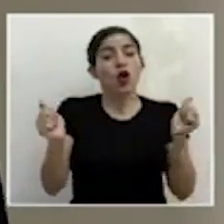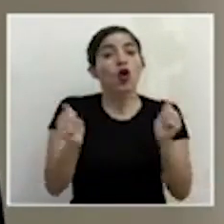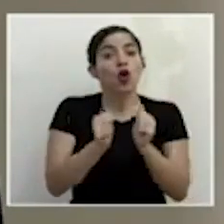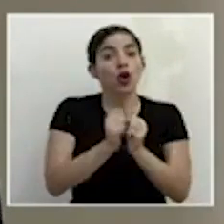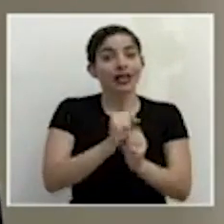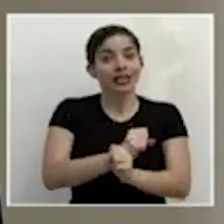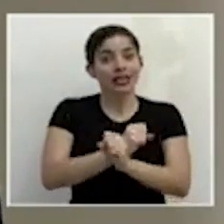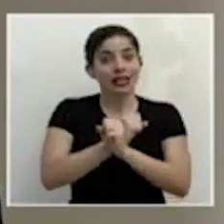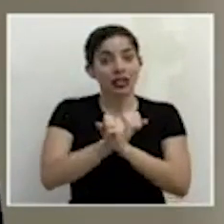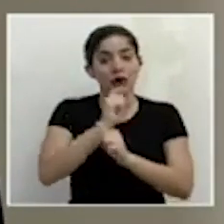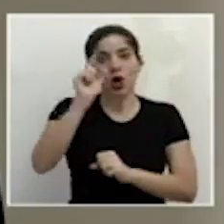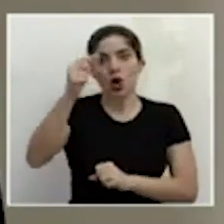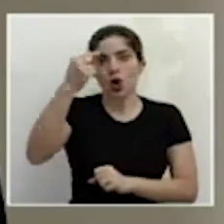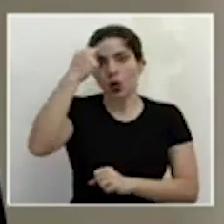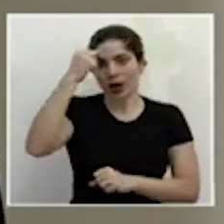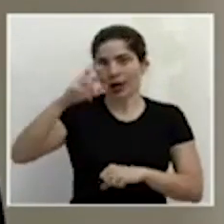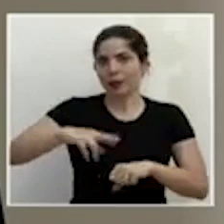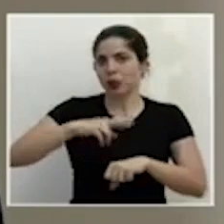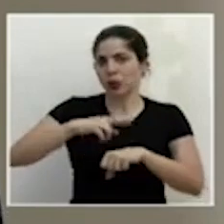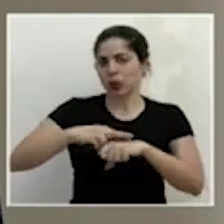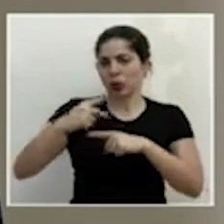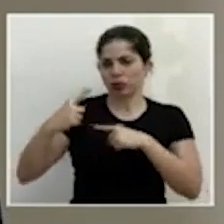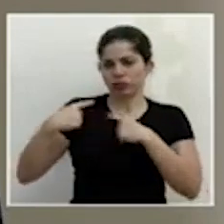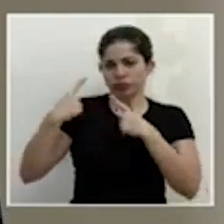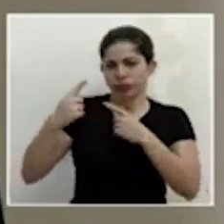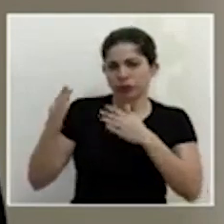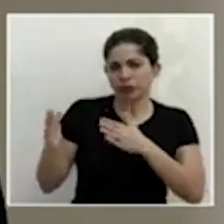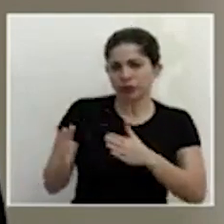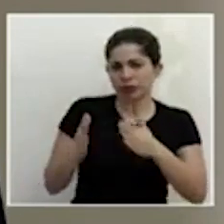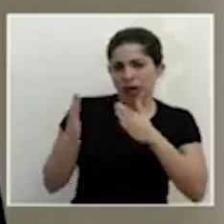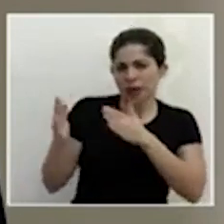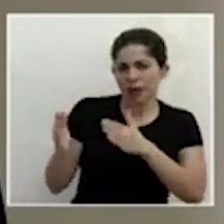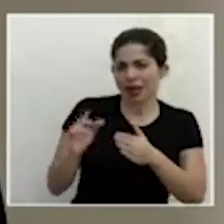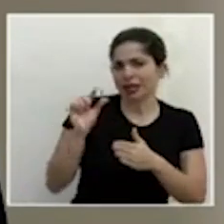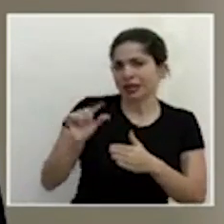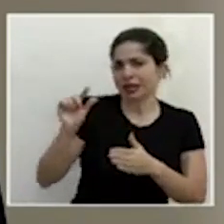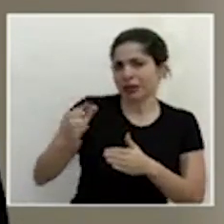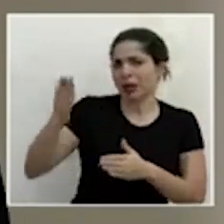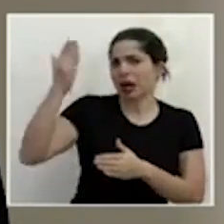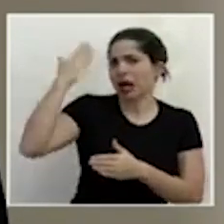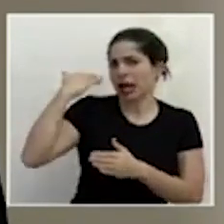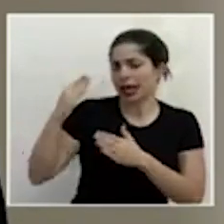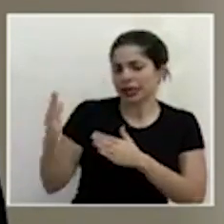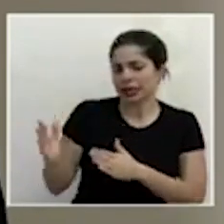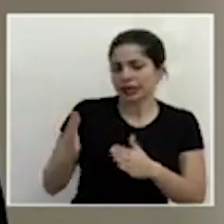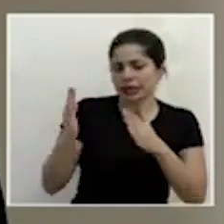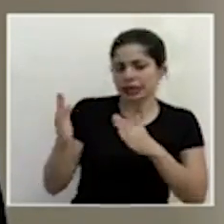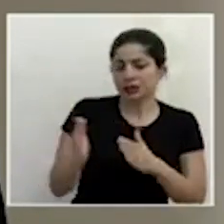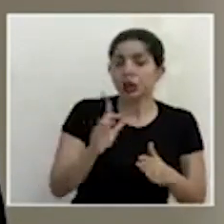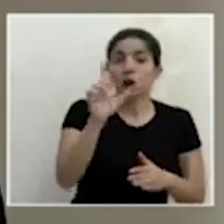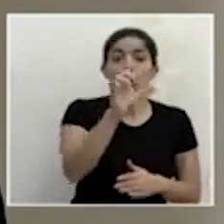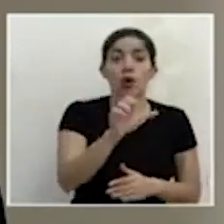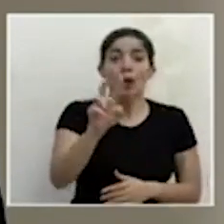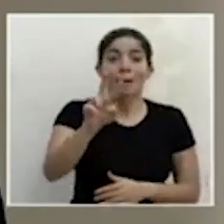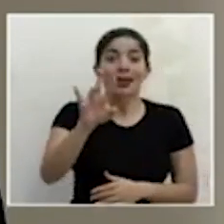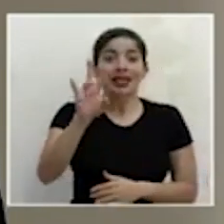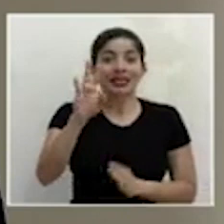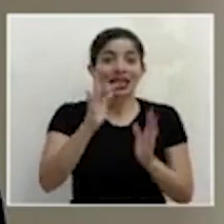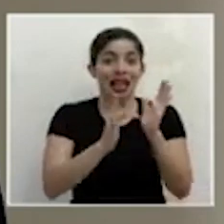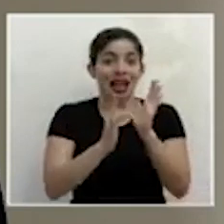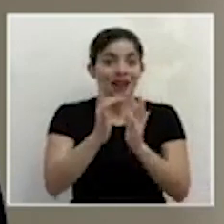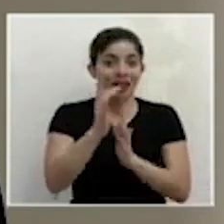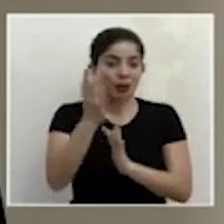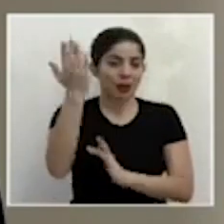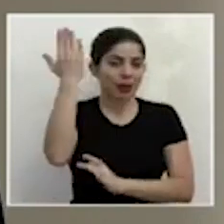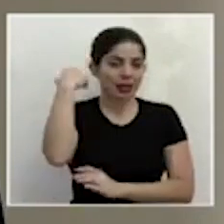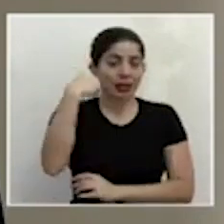el gobierno de la República viene preparándose ya desde hace varias semanas. El lunes 27 de abril pasado,